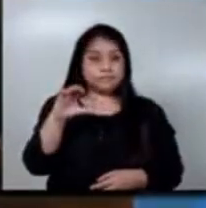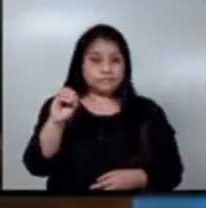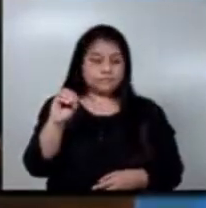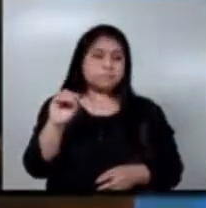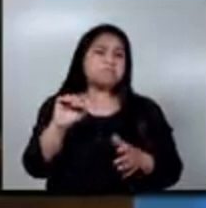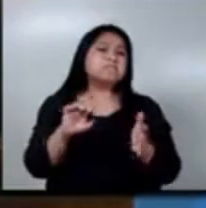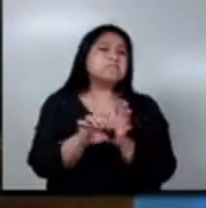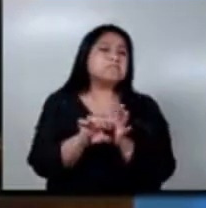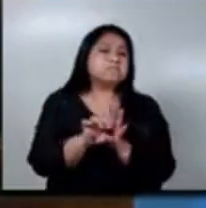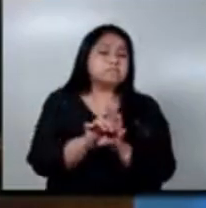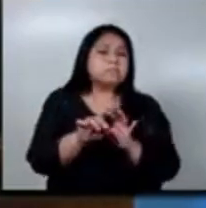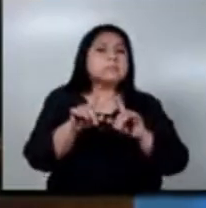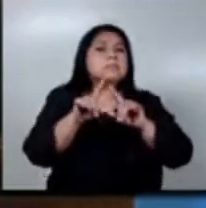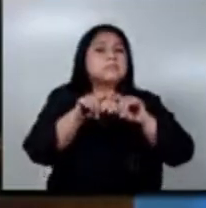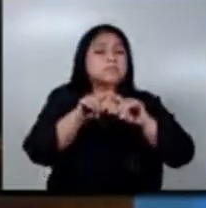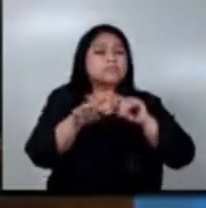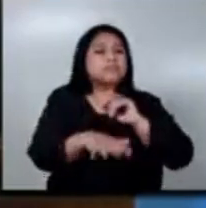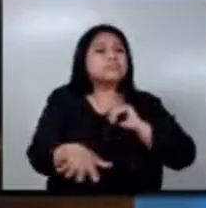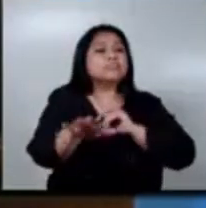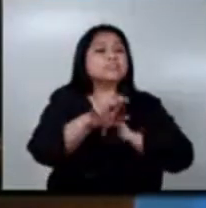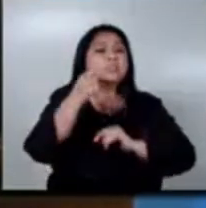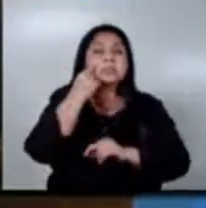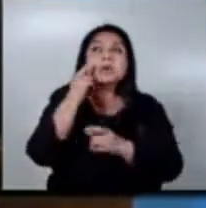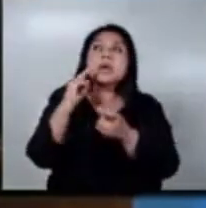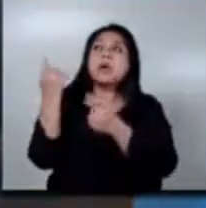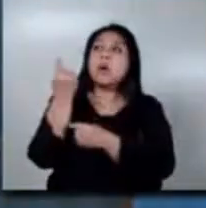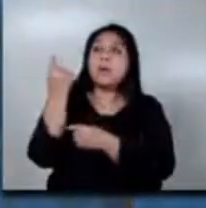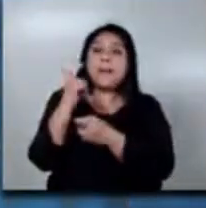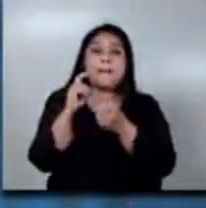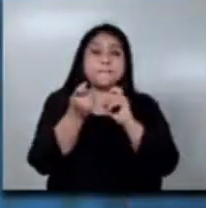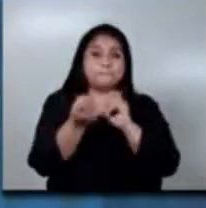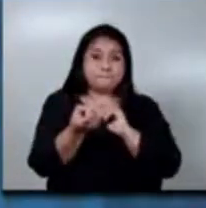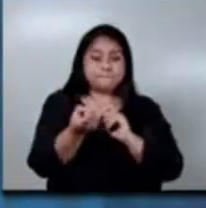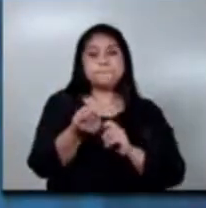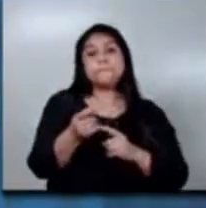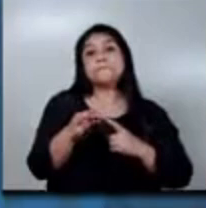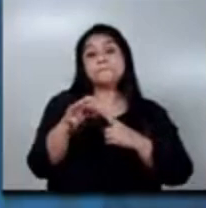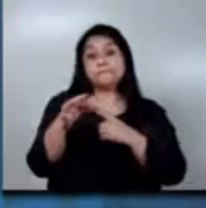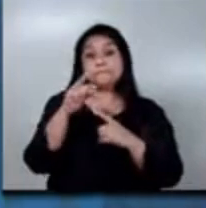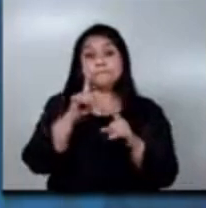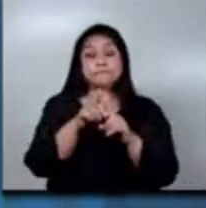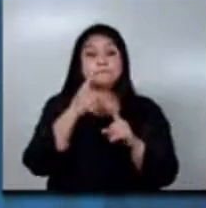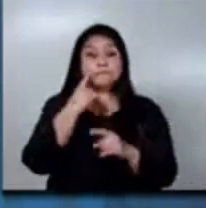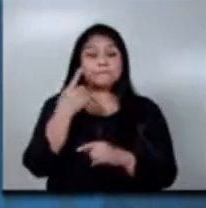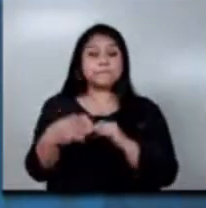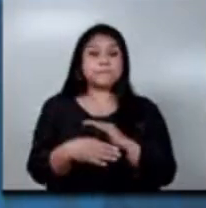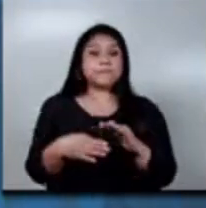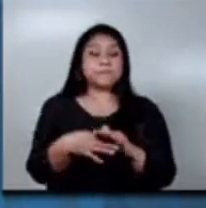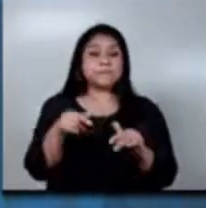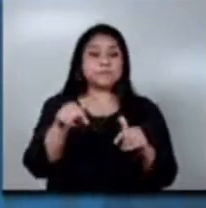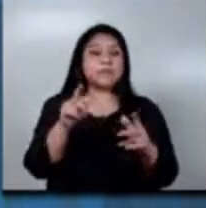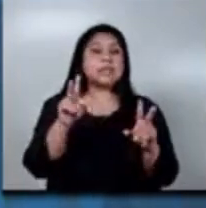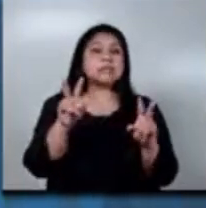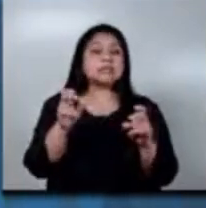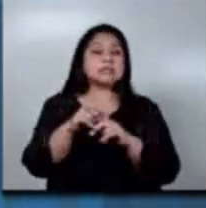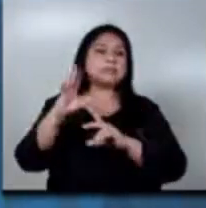parámetros de comportamiento del clima y principalmente está basado en catástrofes del